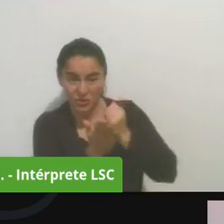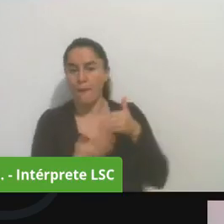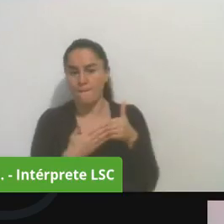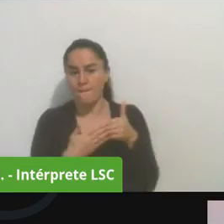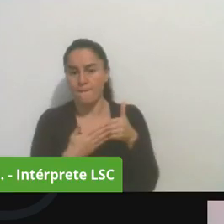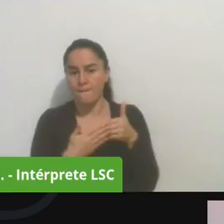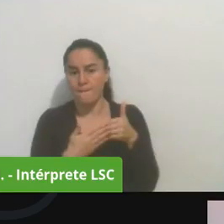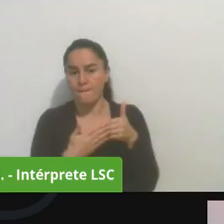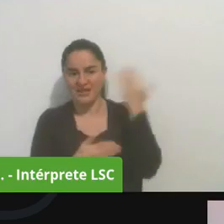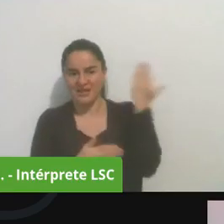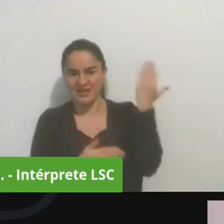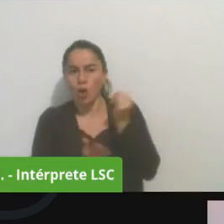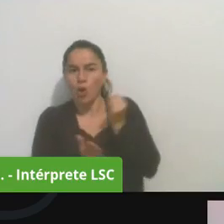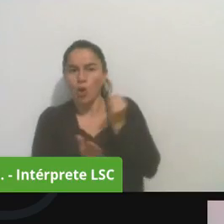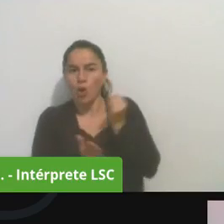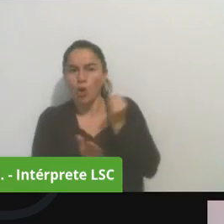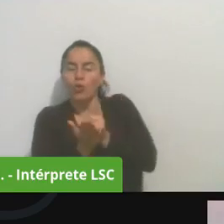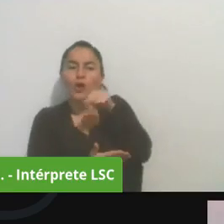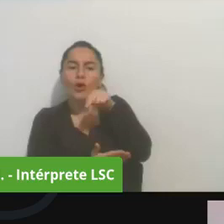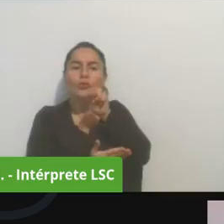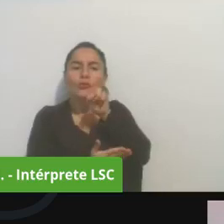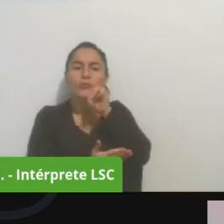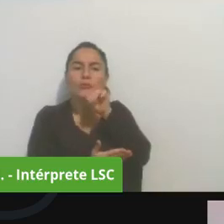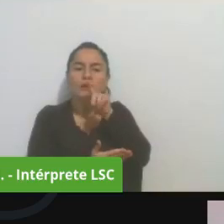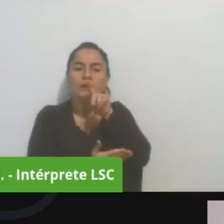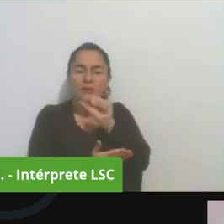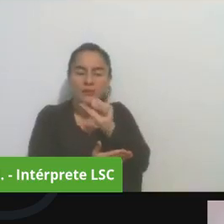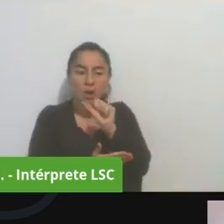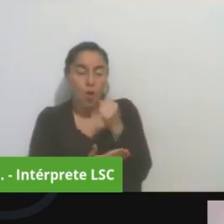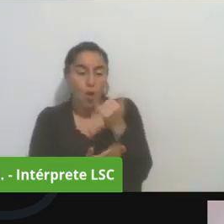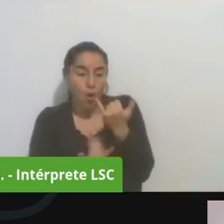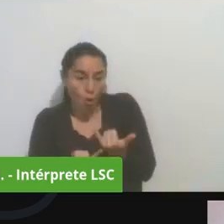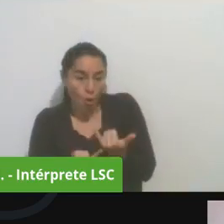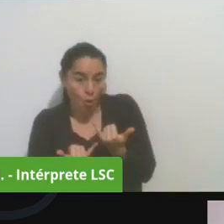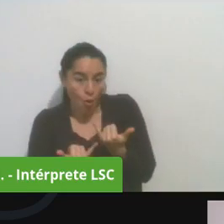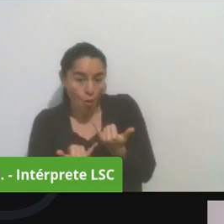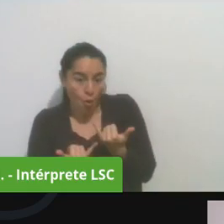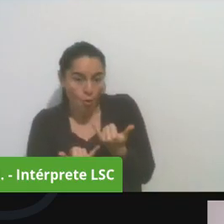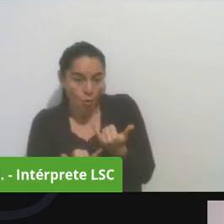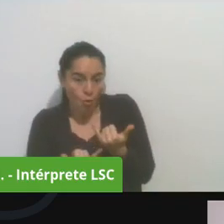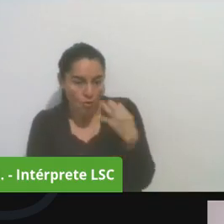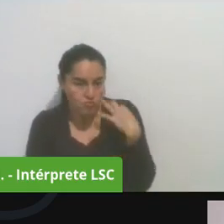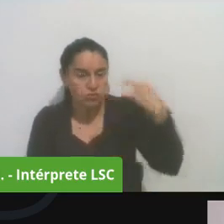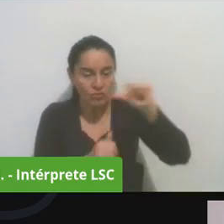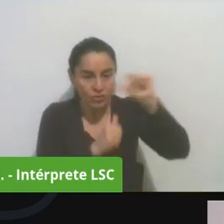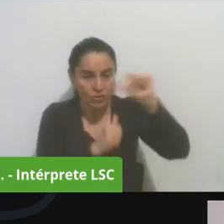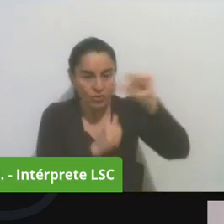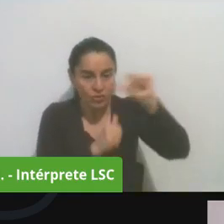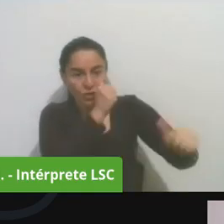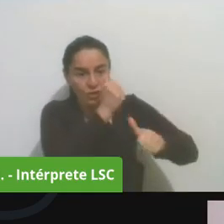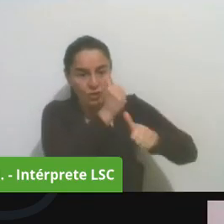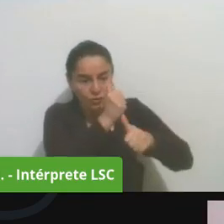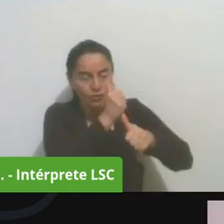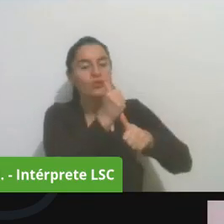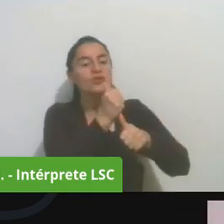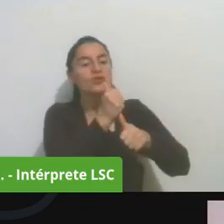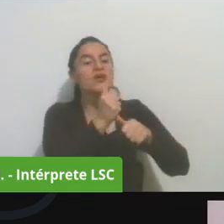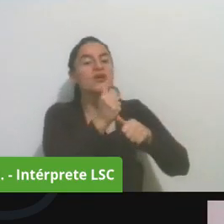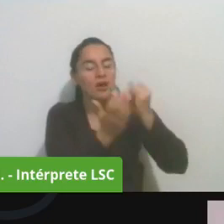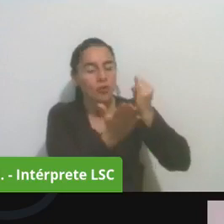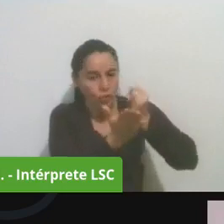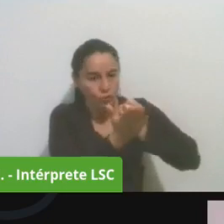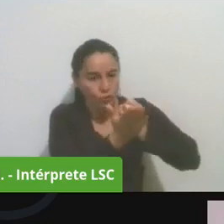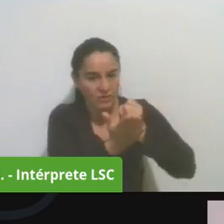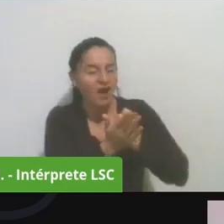voluntad del director y de la administración estoy como subdirector de asuntos comunales y esto demuestra que la acción comunal da líderes y lideresas muy